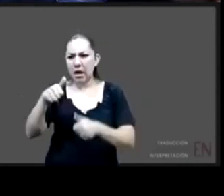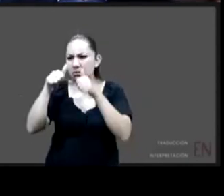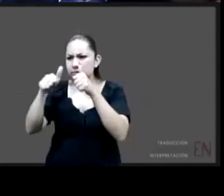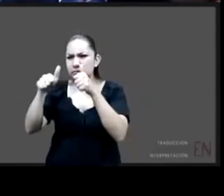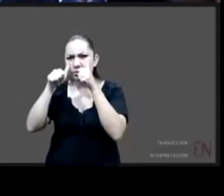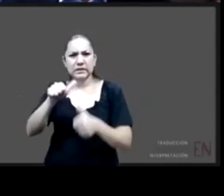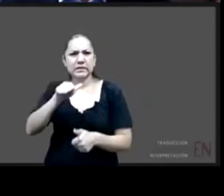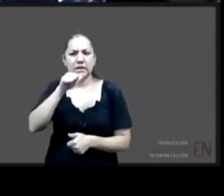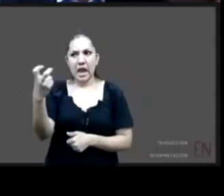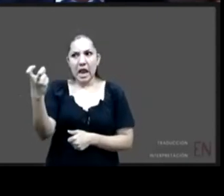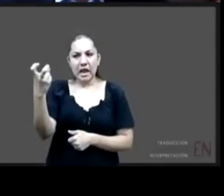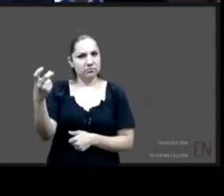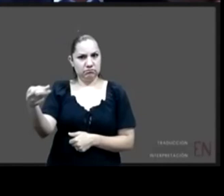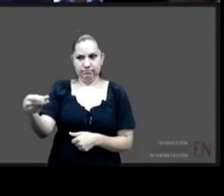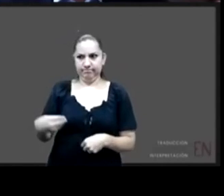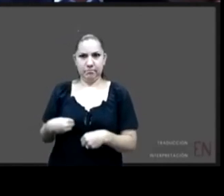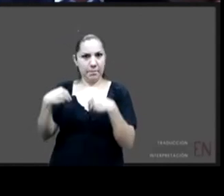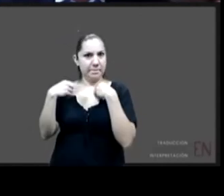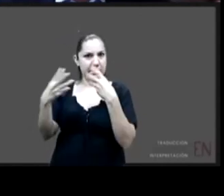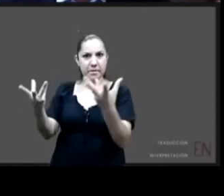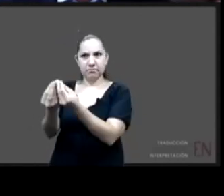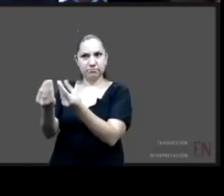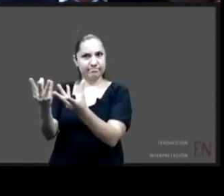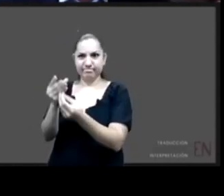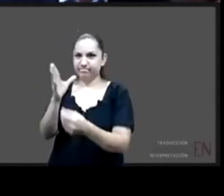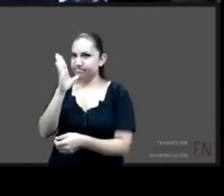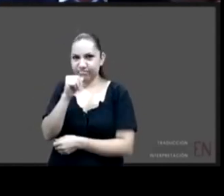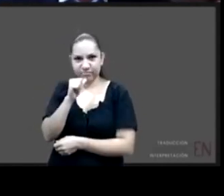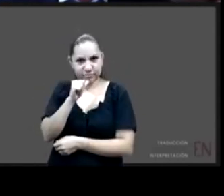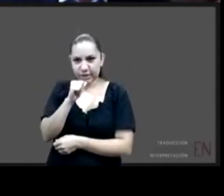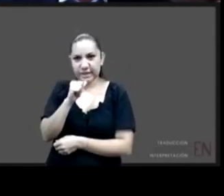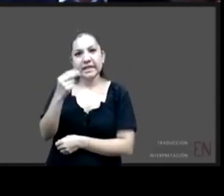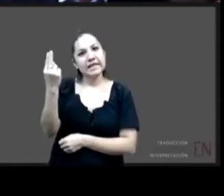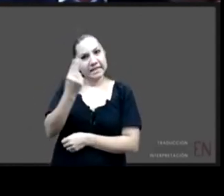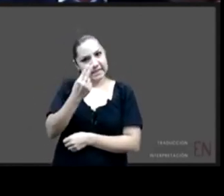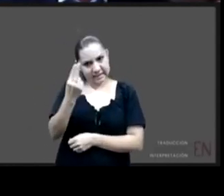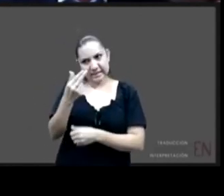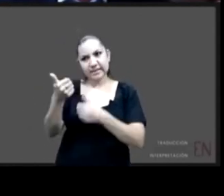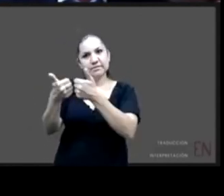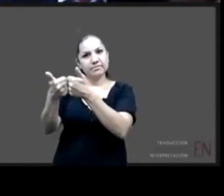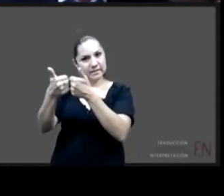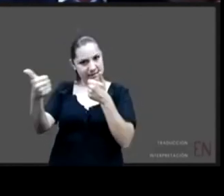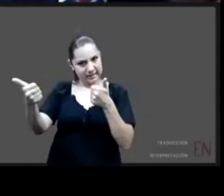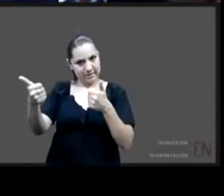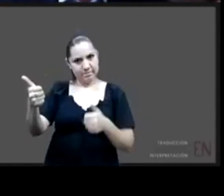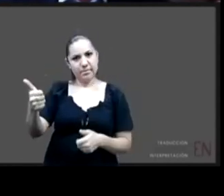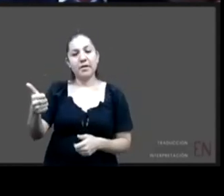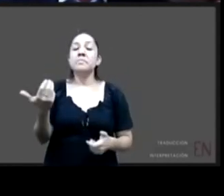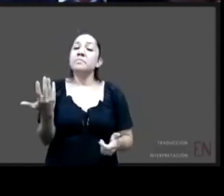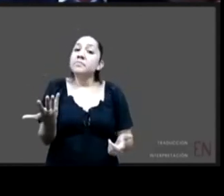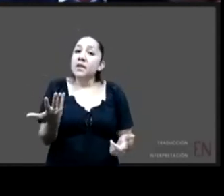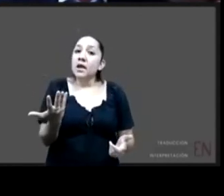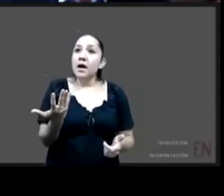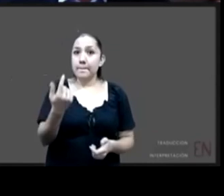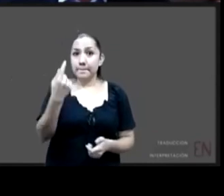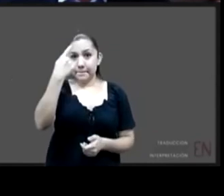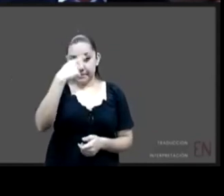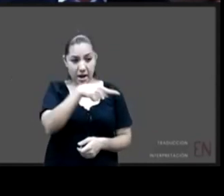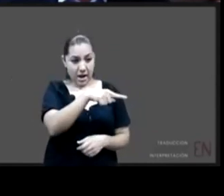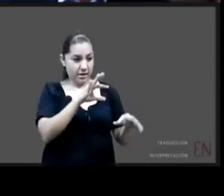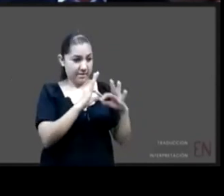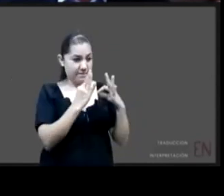posibles recursos para el cuidado en el caso de adopción repito no conozco más que